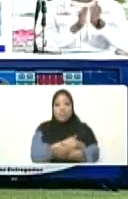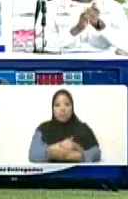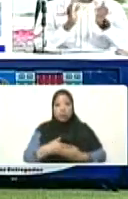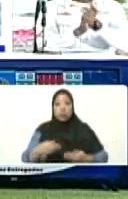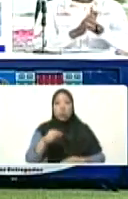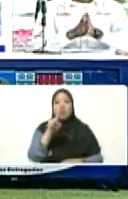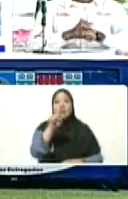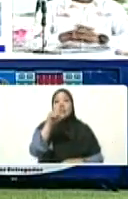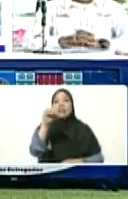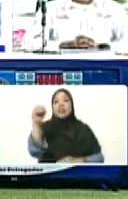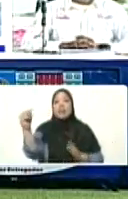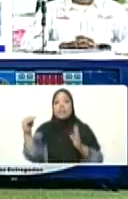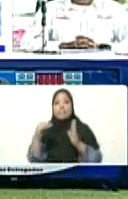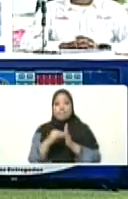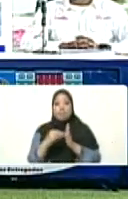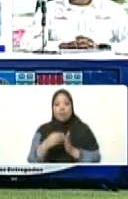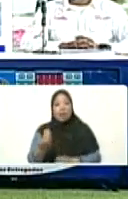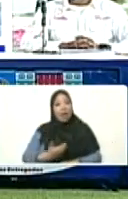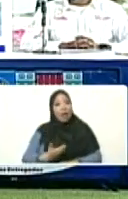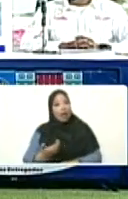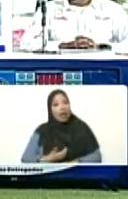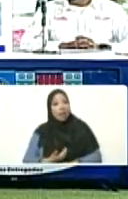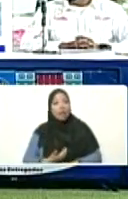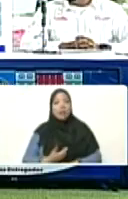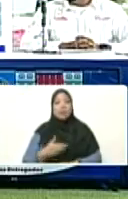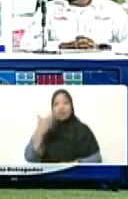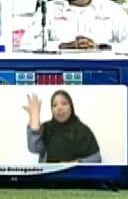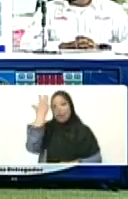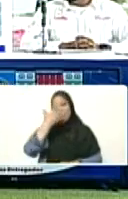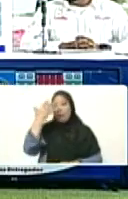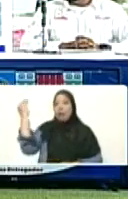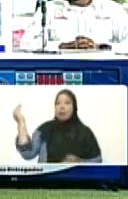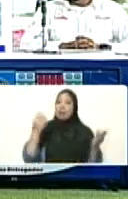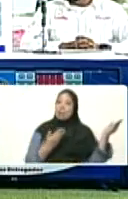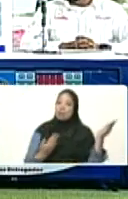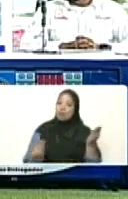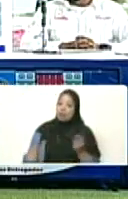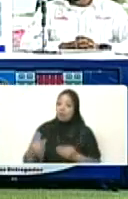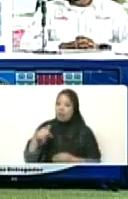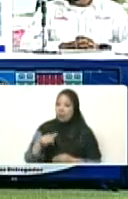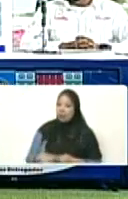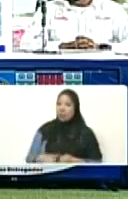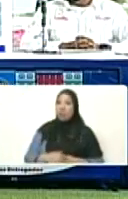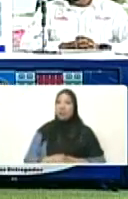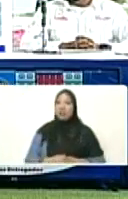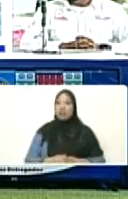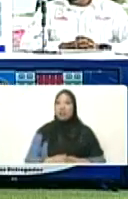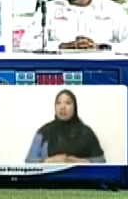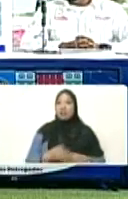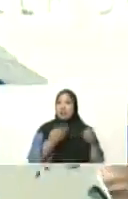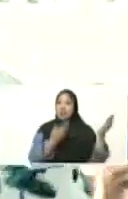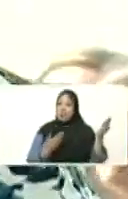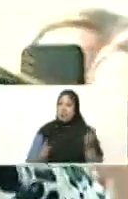Alcaldesa de Caracas, bienvenida. Alcaldesa Carmen Teresa.